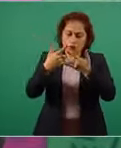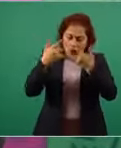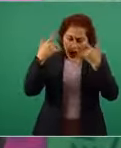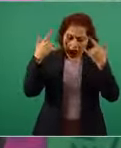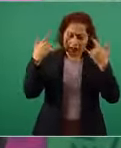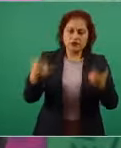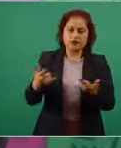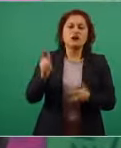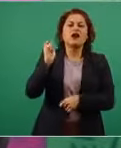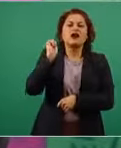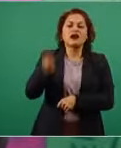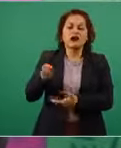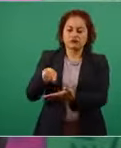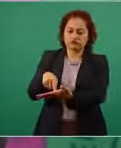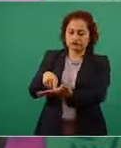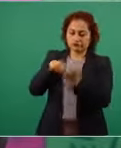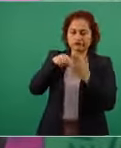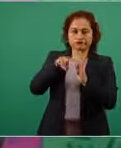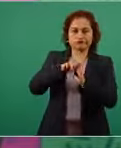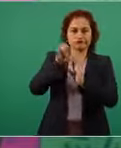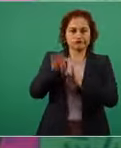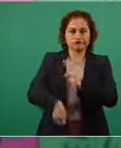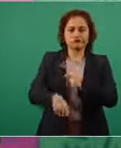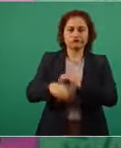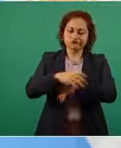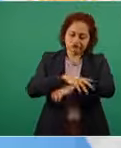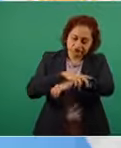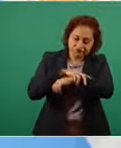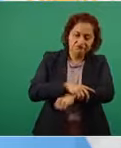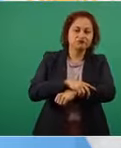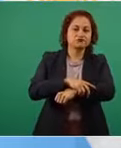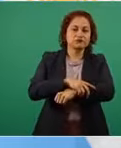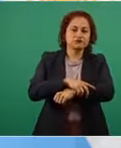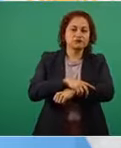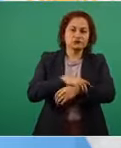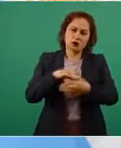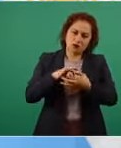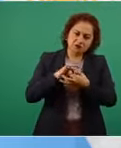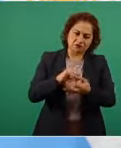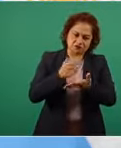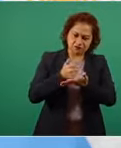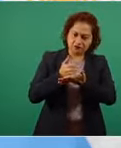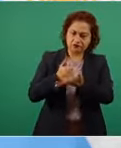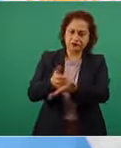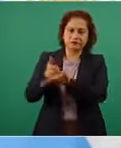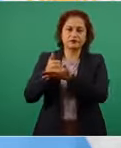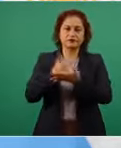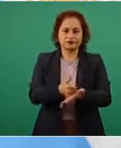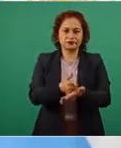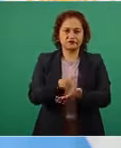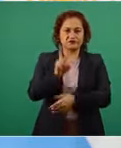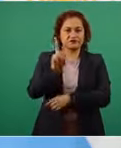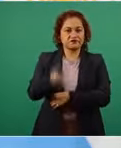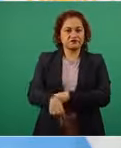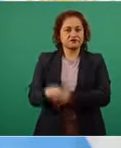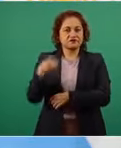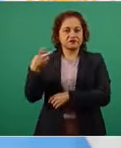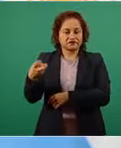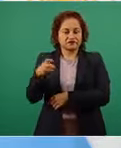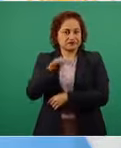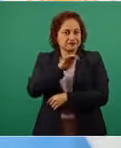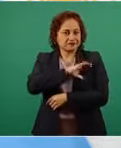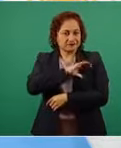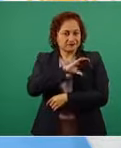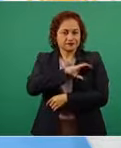fraternidad de los pueblos de mucho afecto de eso vamos